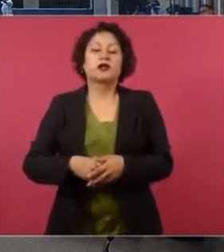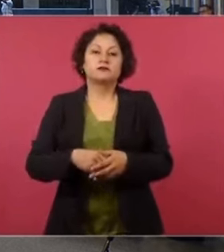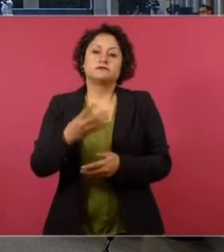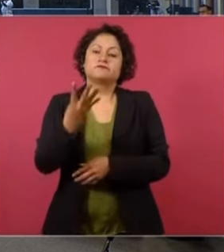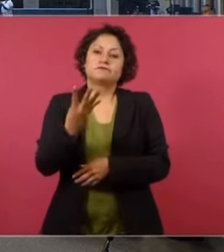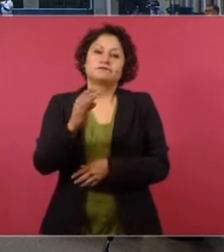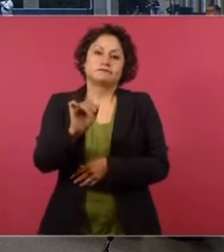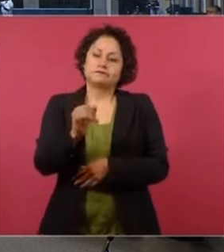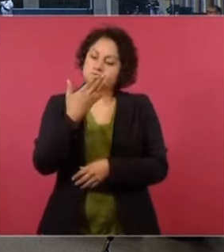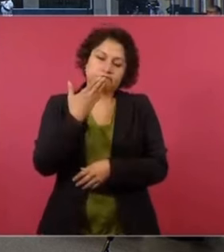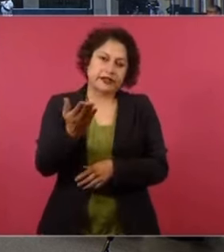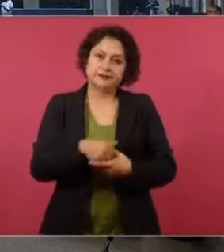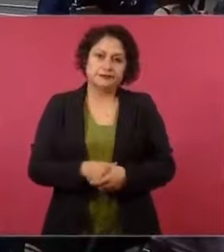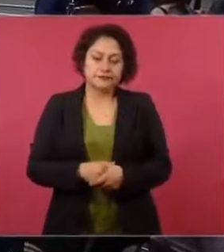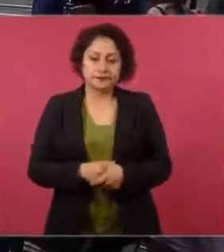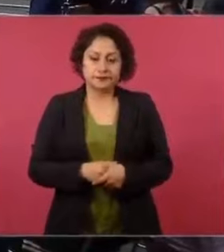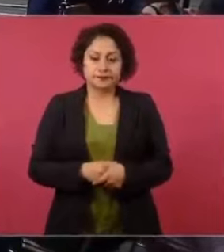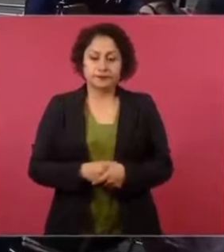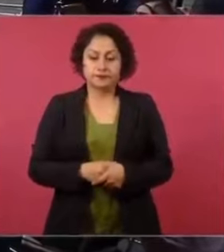pero sí, sí bien.